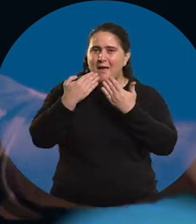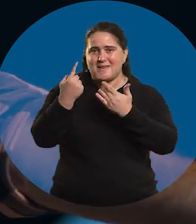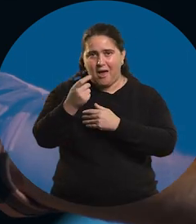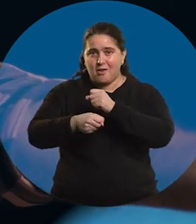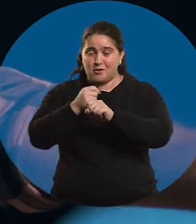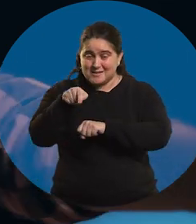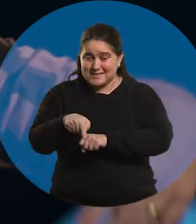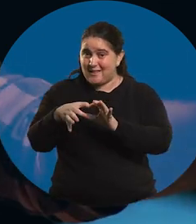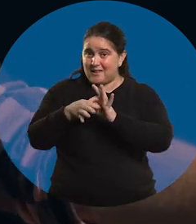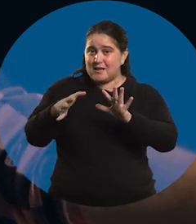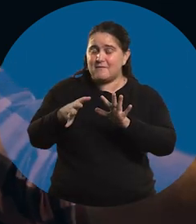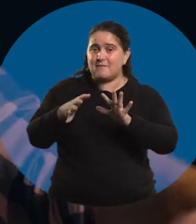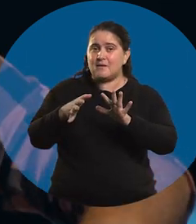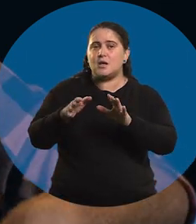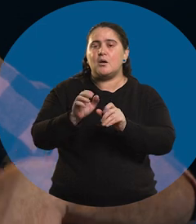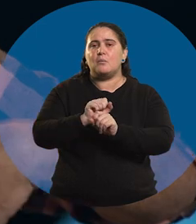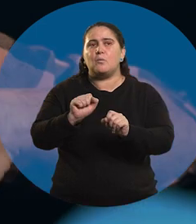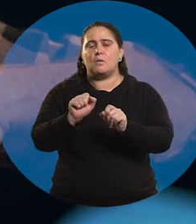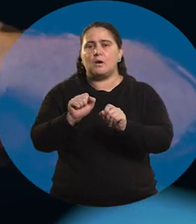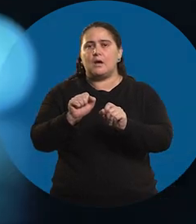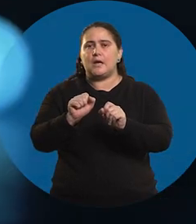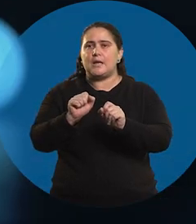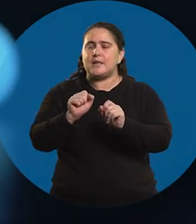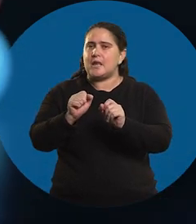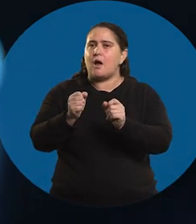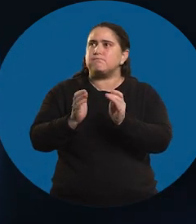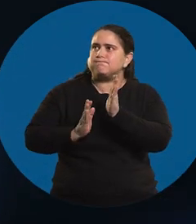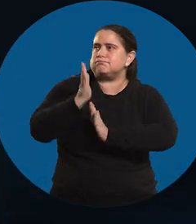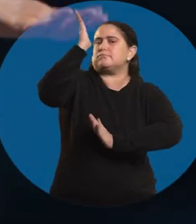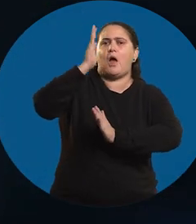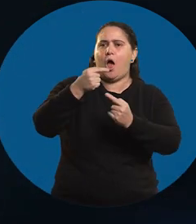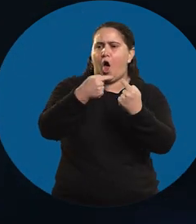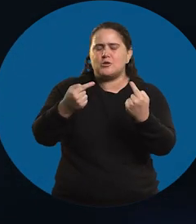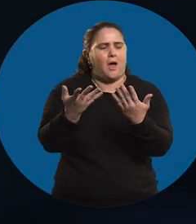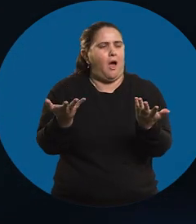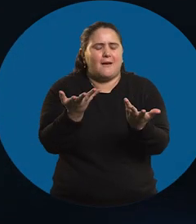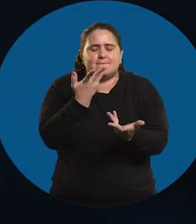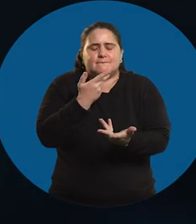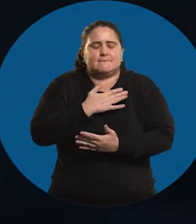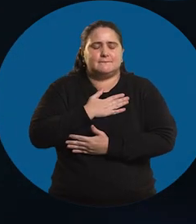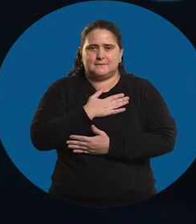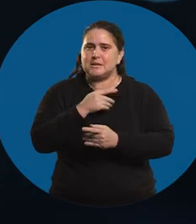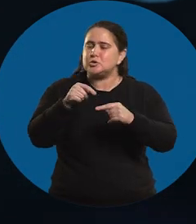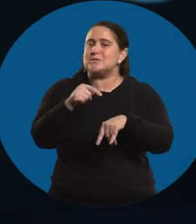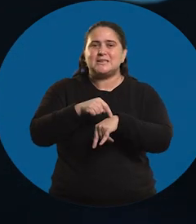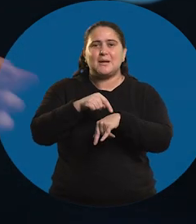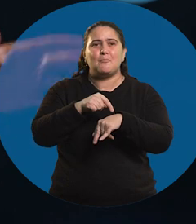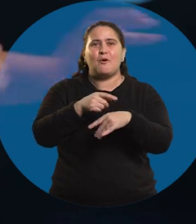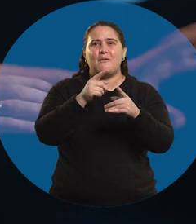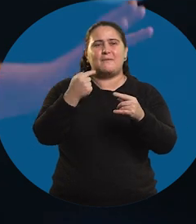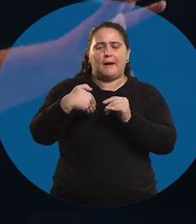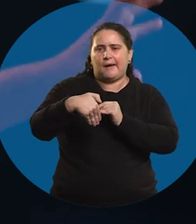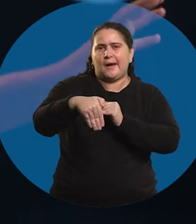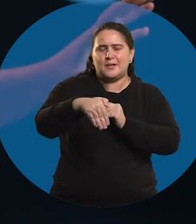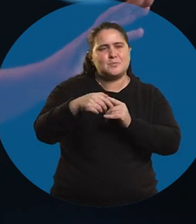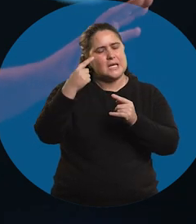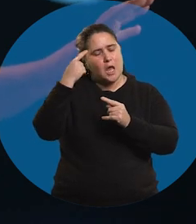ese año sabático fue lo que me catapultó a hacer todo lo que hoy amo. Ese tiempo que